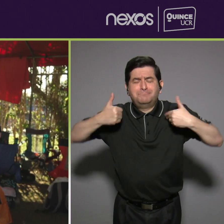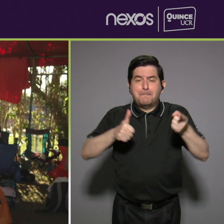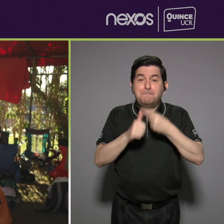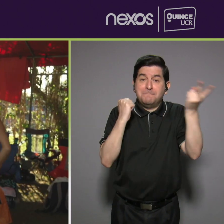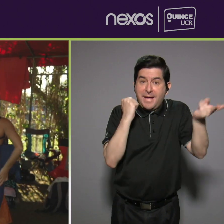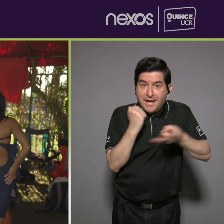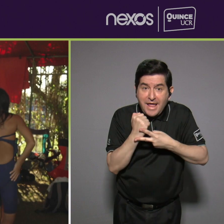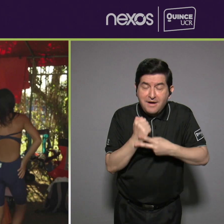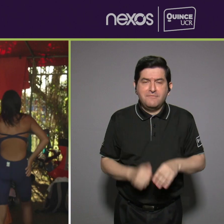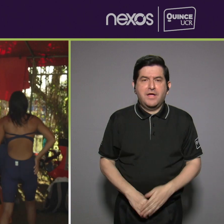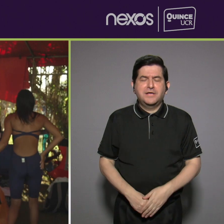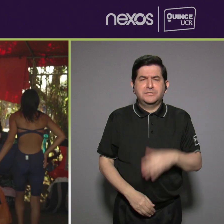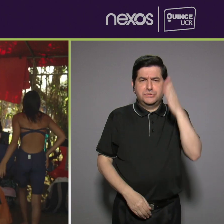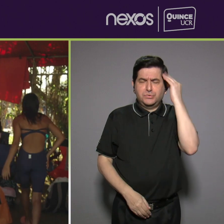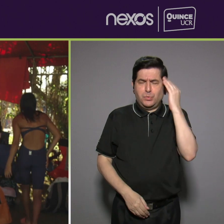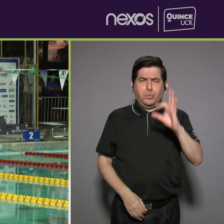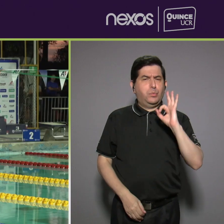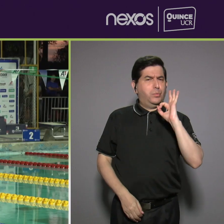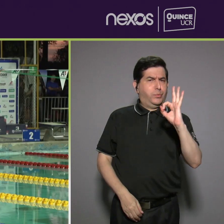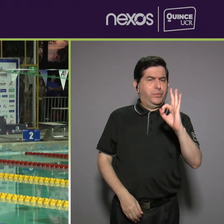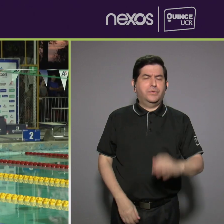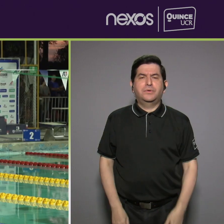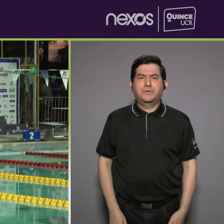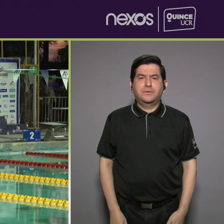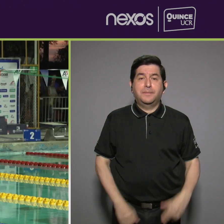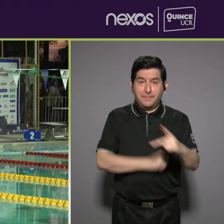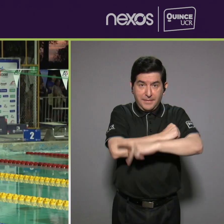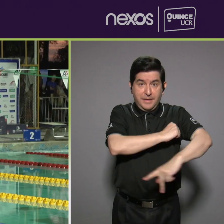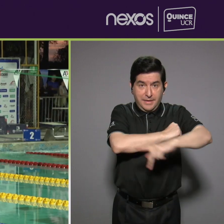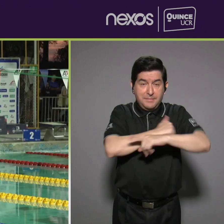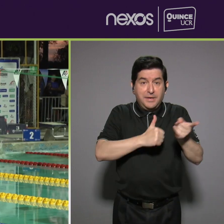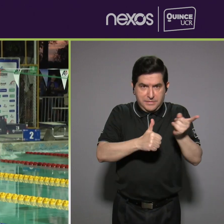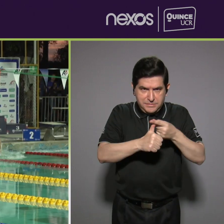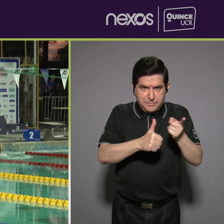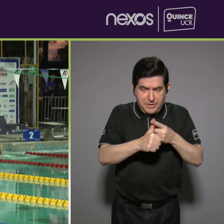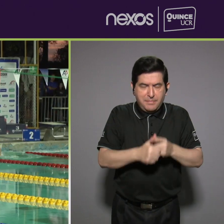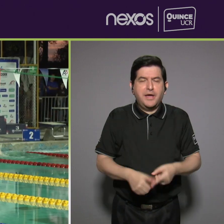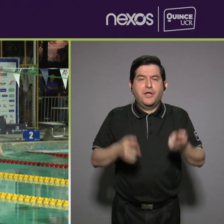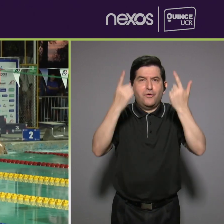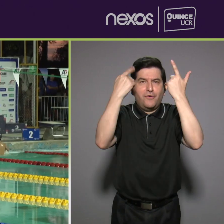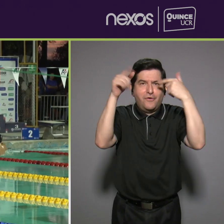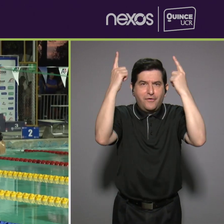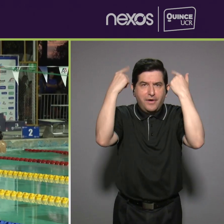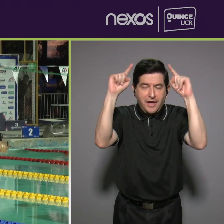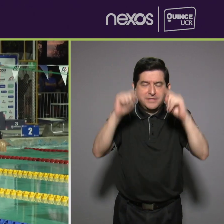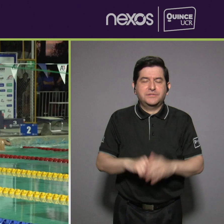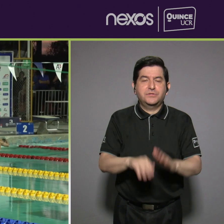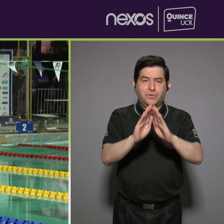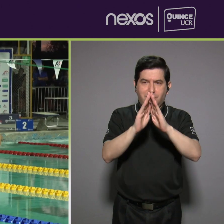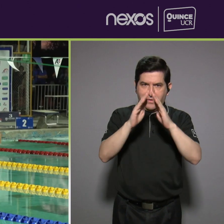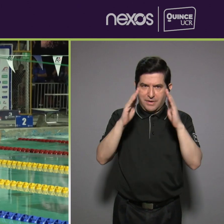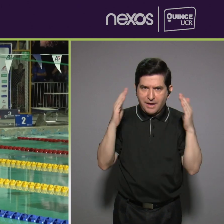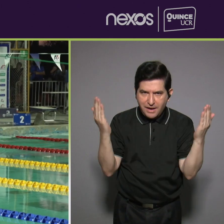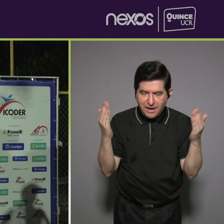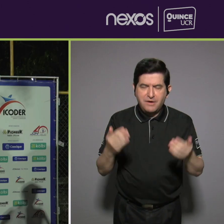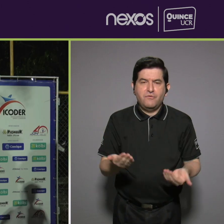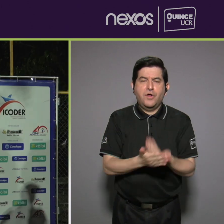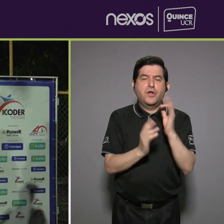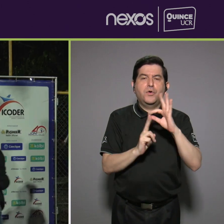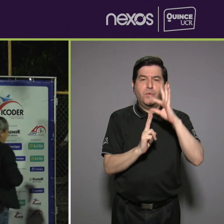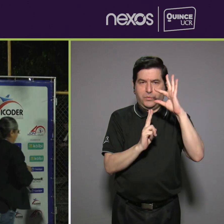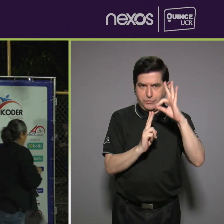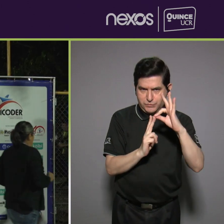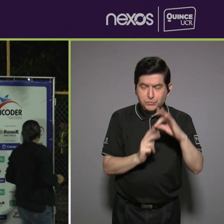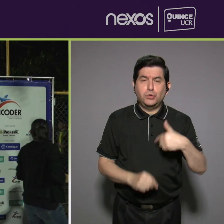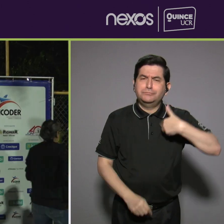primera vez y es una gran experiencia. A nivel país, primero que todo es un logro, segundo es una apertura para nuevas opciones.